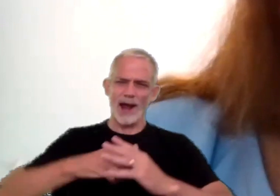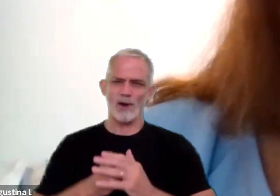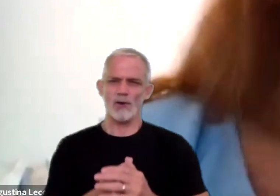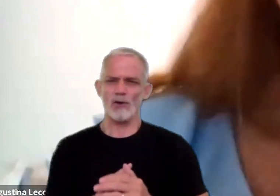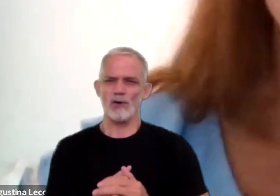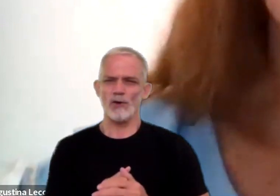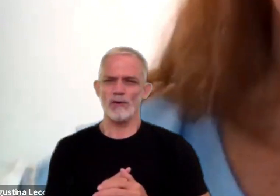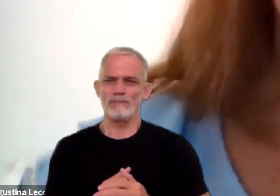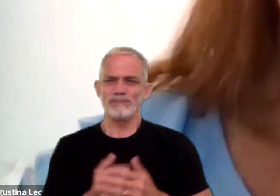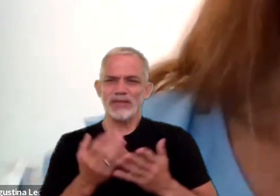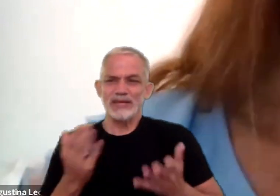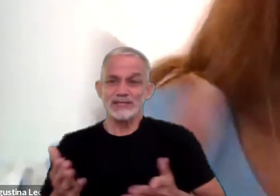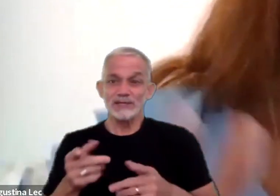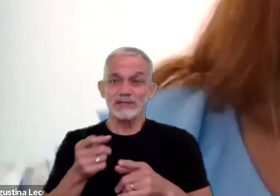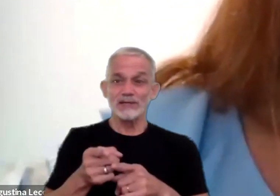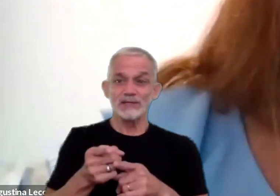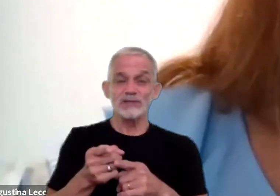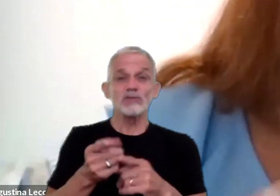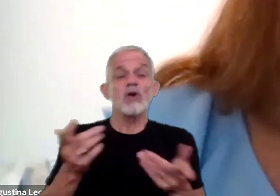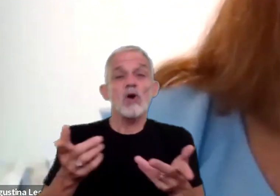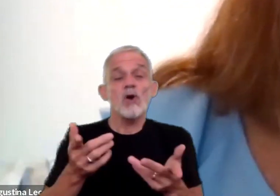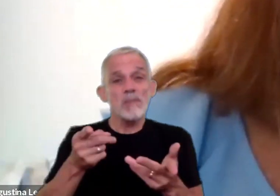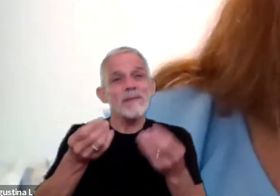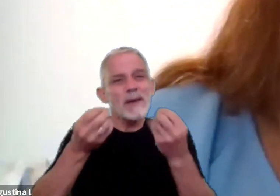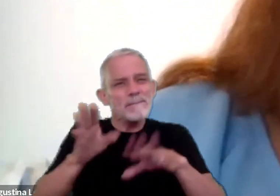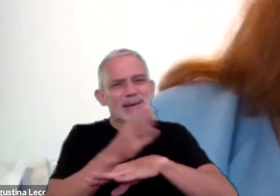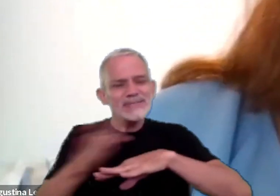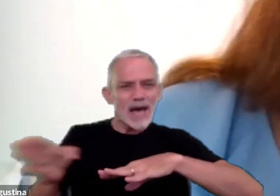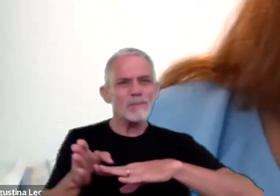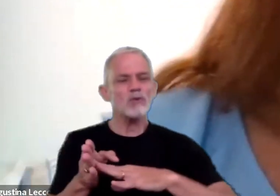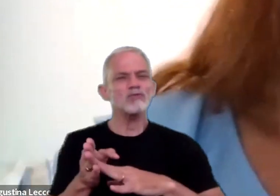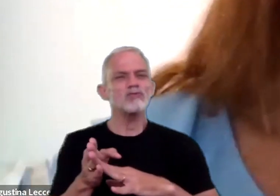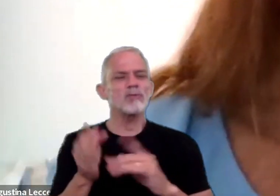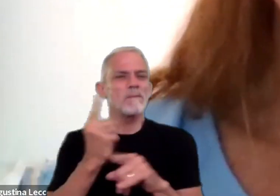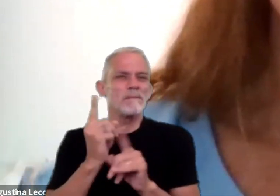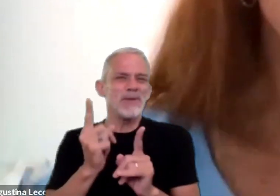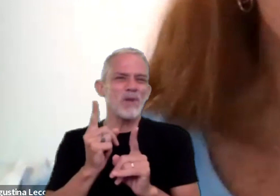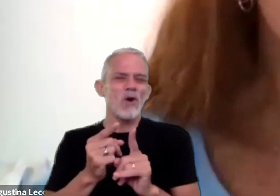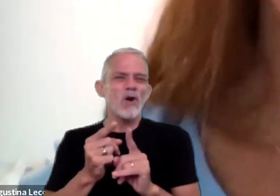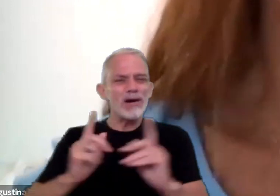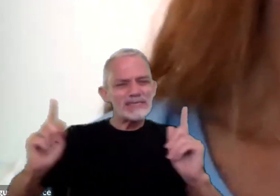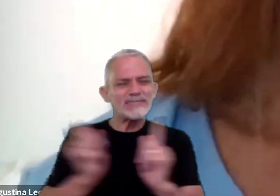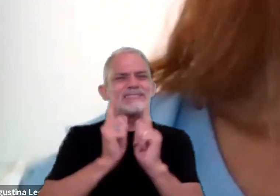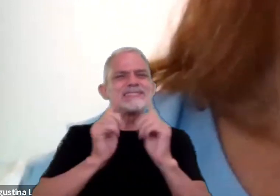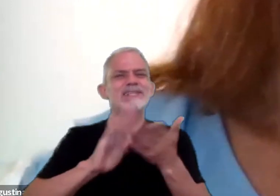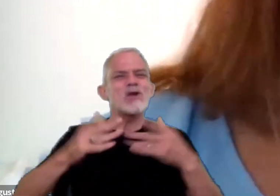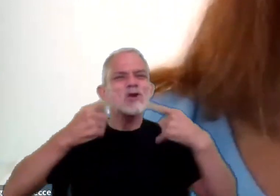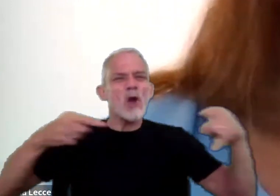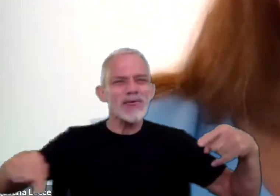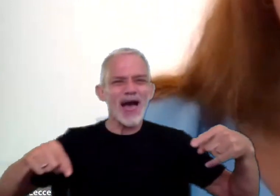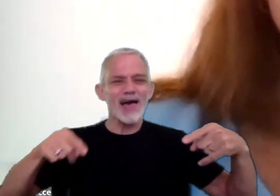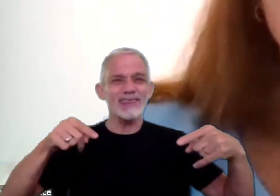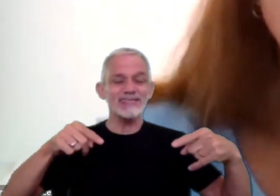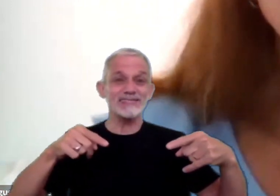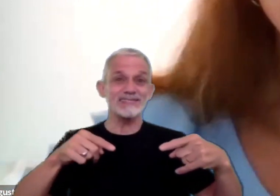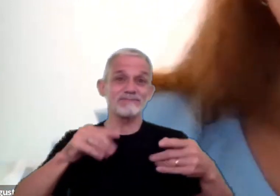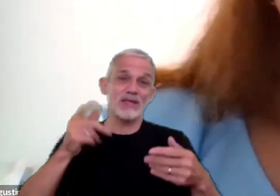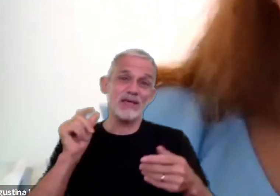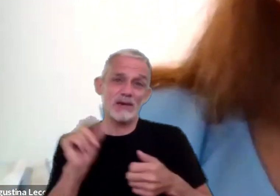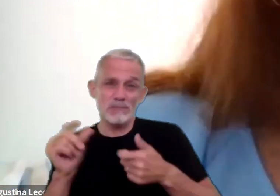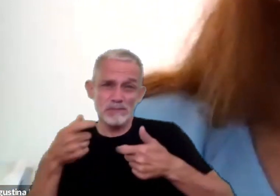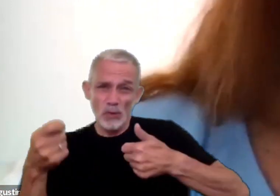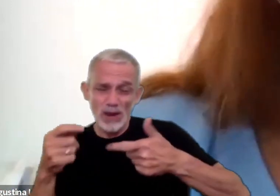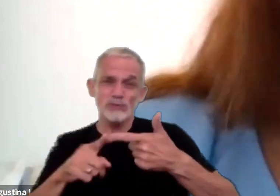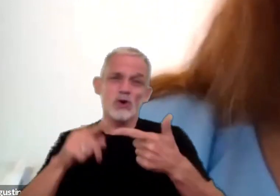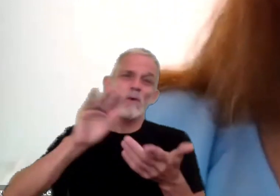y bueno, como siempre iniciamos con la parte de, como dije recién, el raconto, digamos, de novedades previsionales e impositivas,